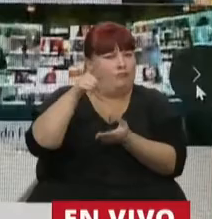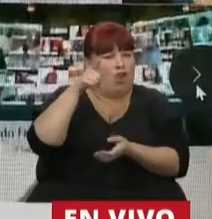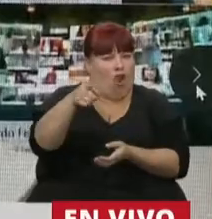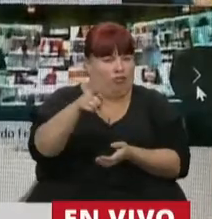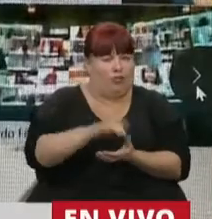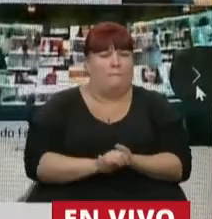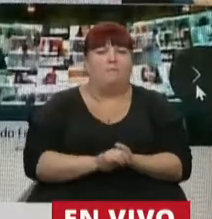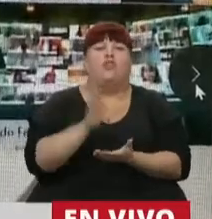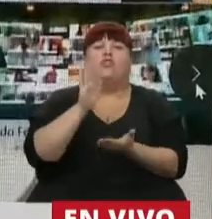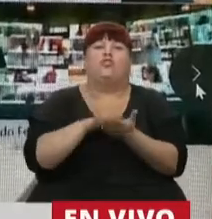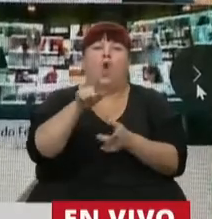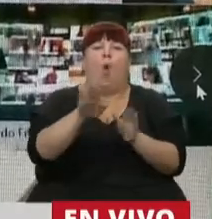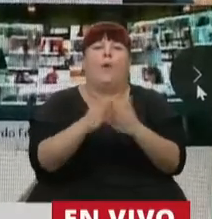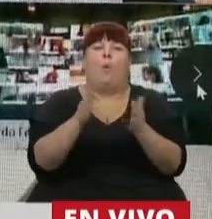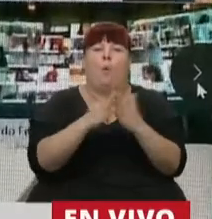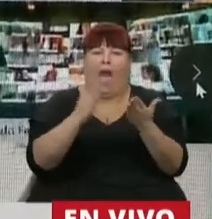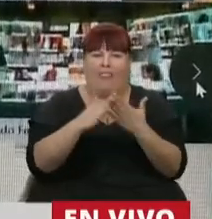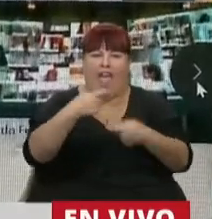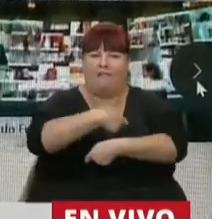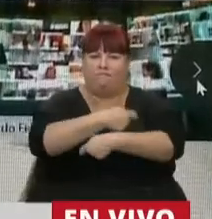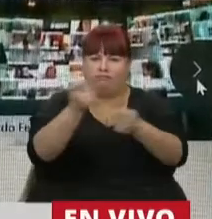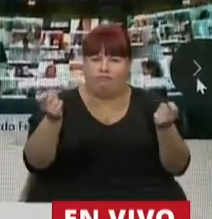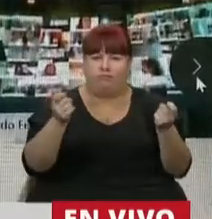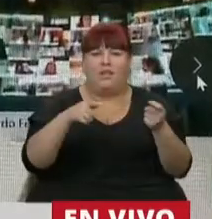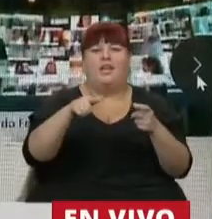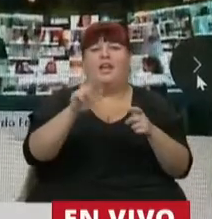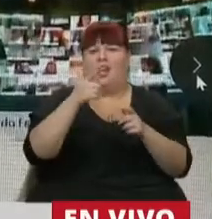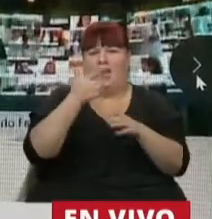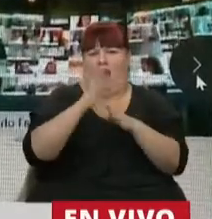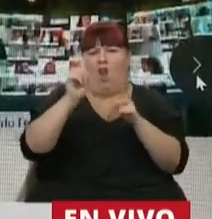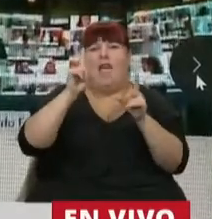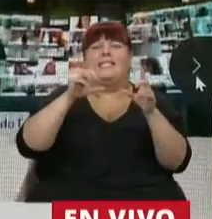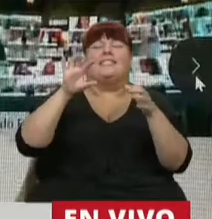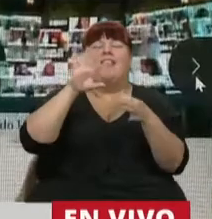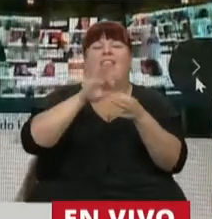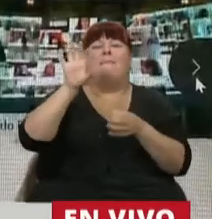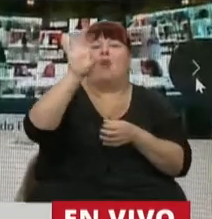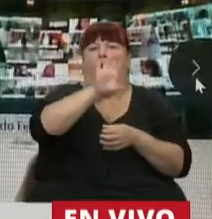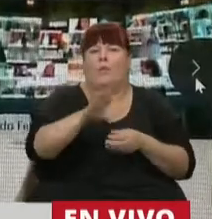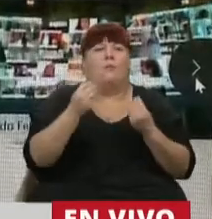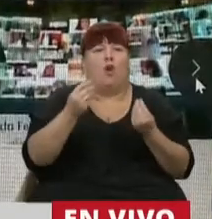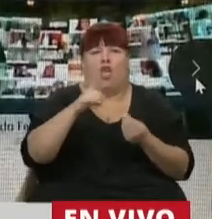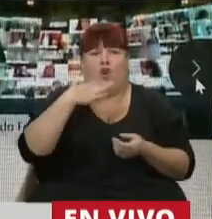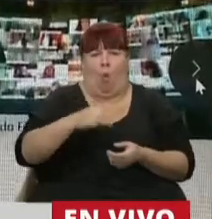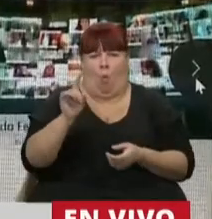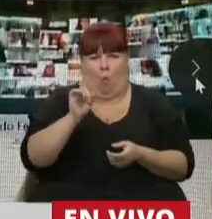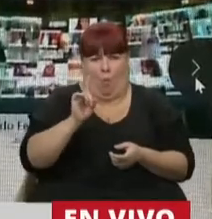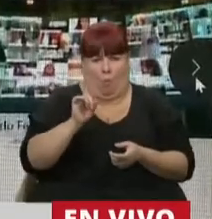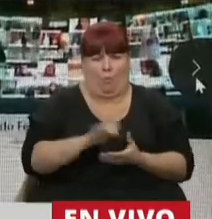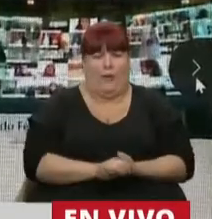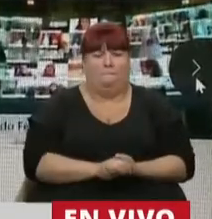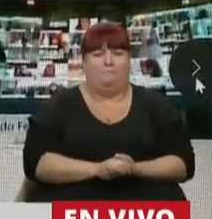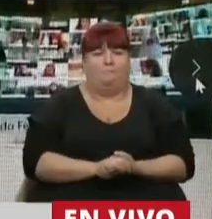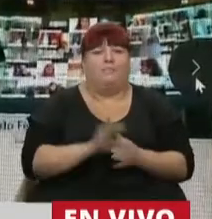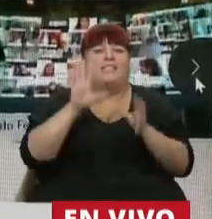en cuanto a esos cuadernillos que han llegado, los que están fuera de las jurisdicciones también de la provincia, ya que no cumplimentan los